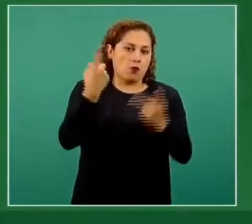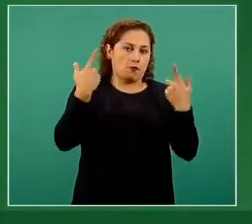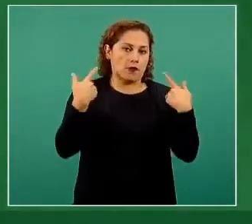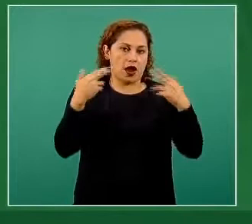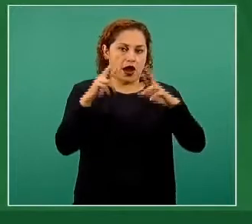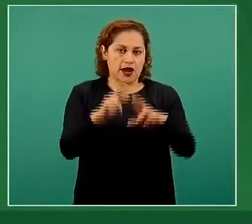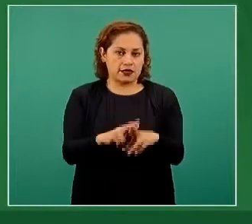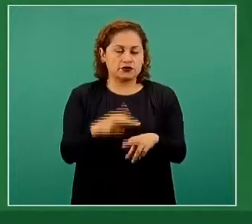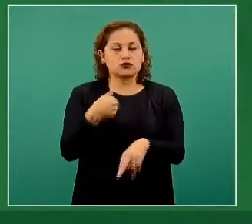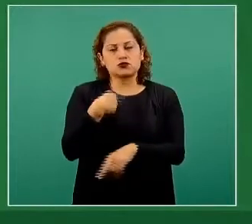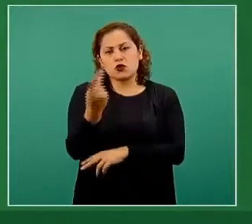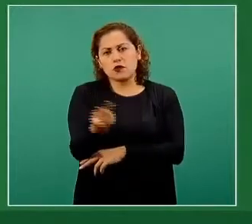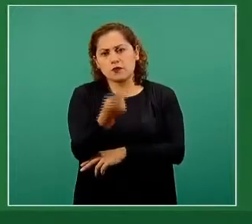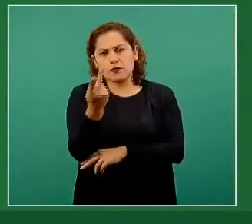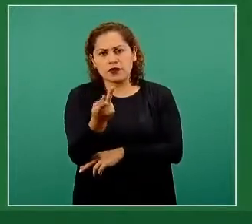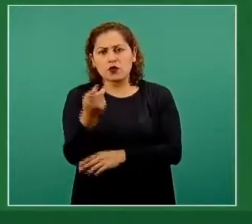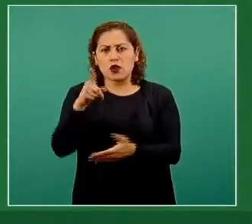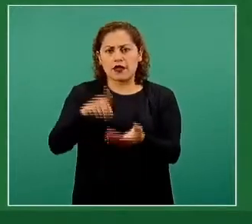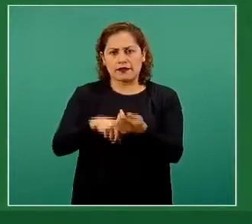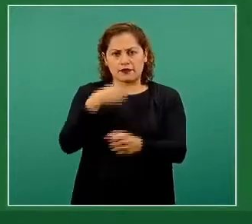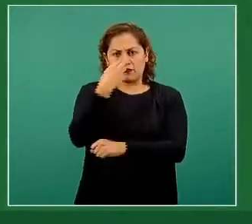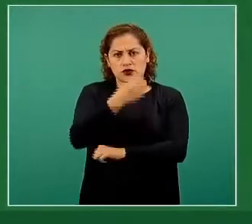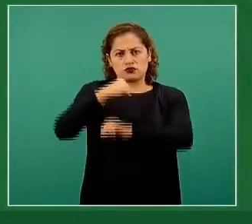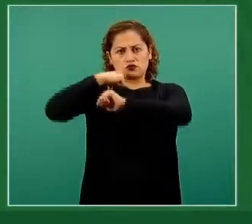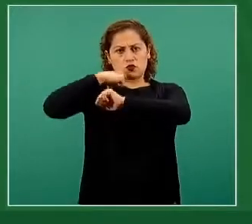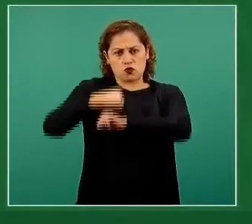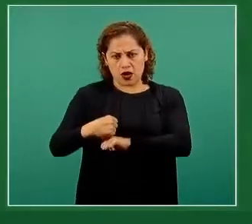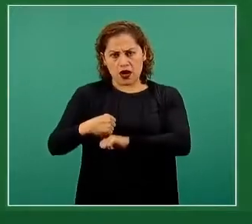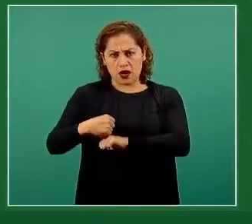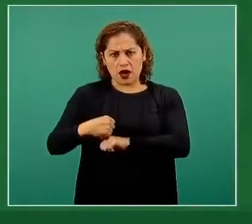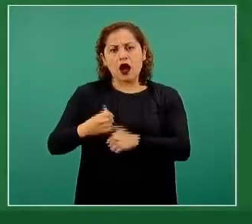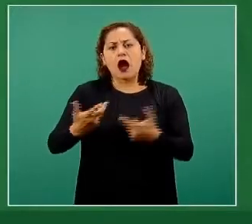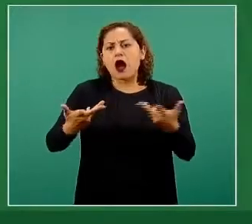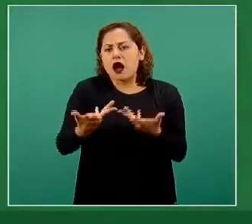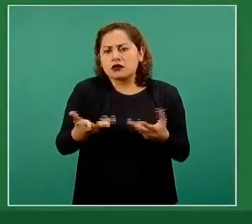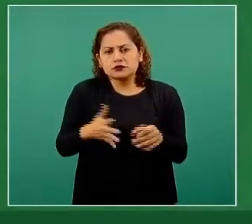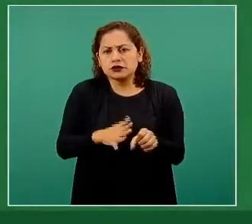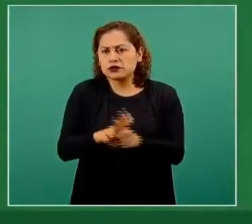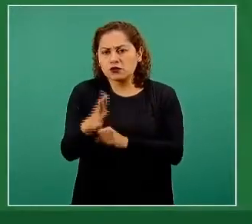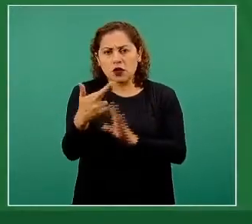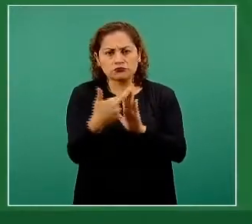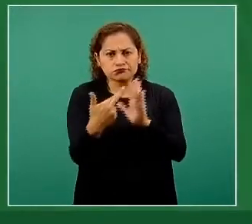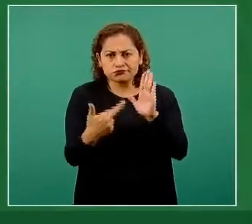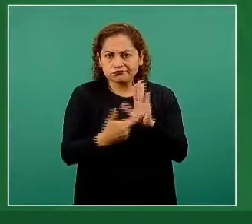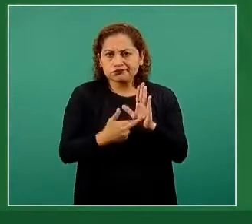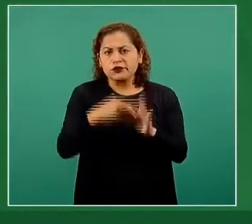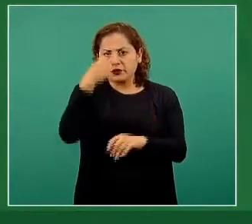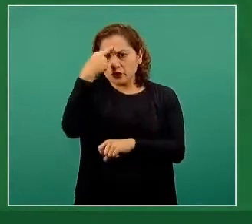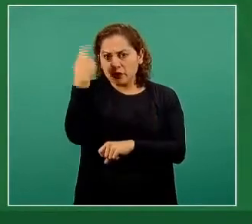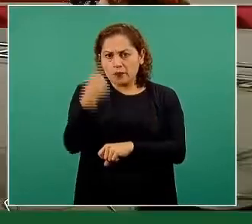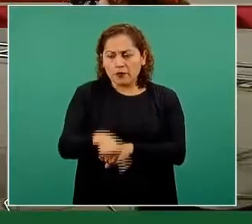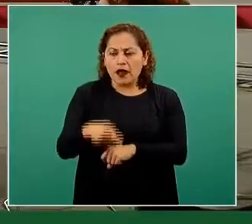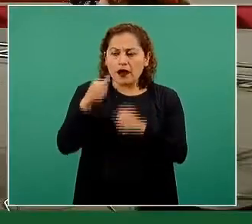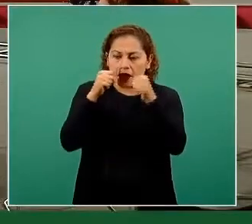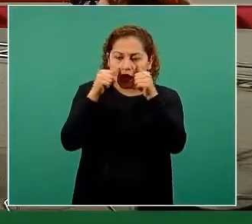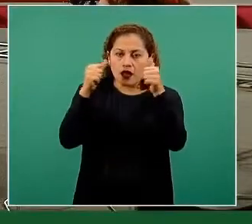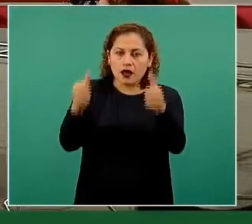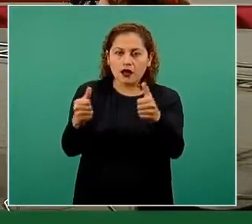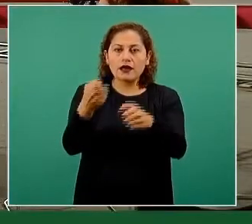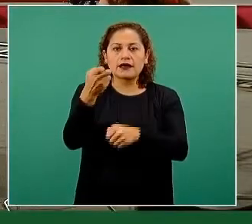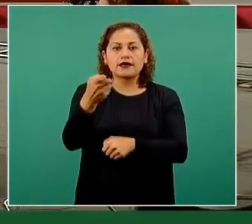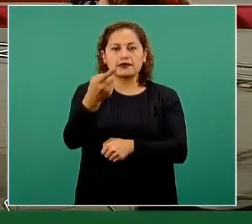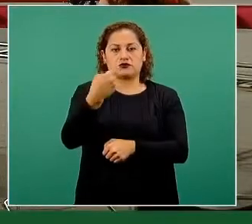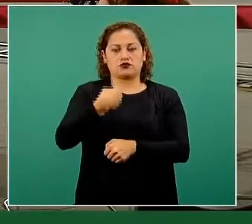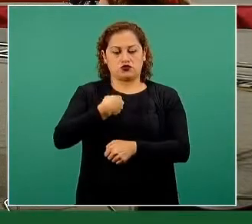sería el protocolo a seguir por parte de las instituciones o las escuelas para esto y qué nos sugieren a nosotros los papás